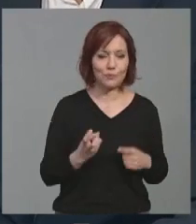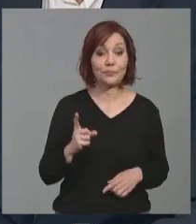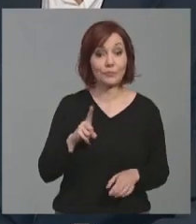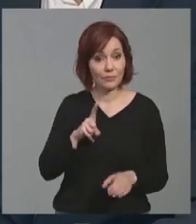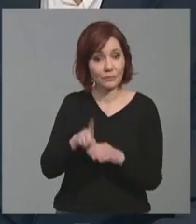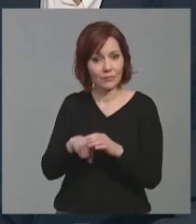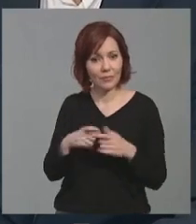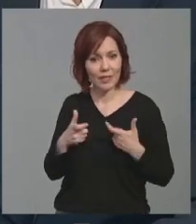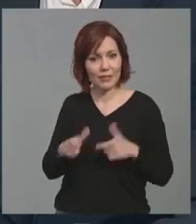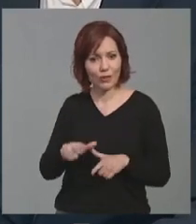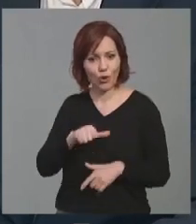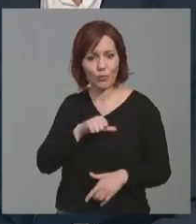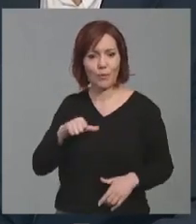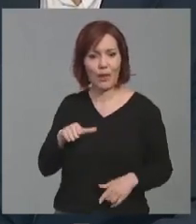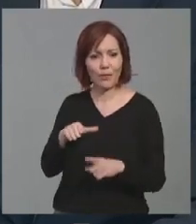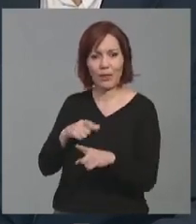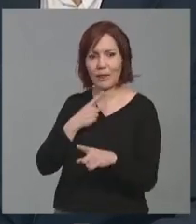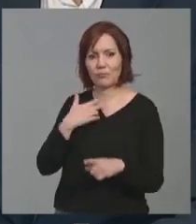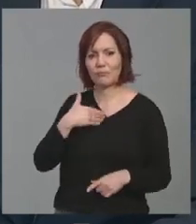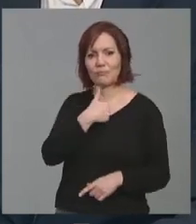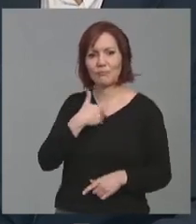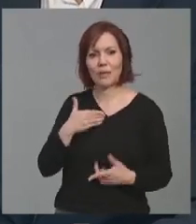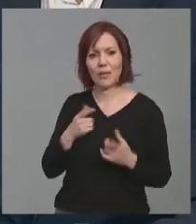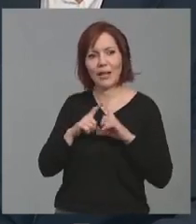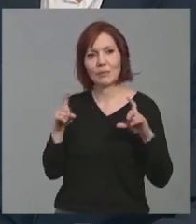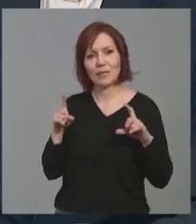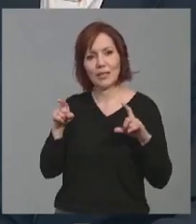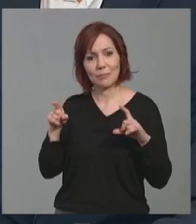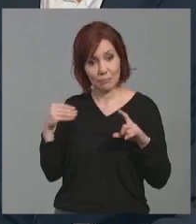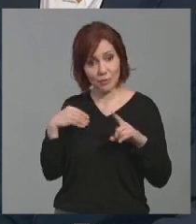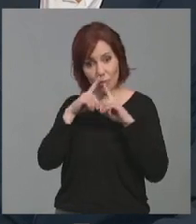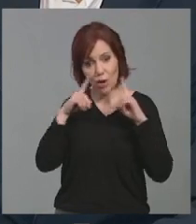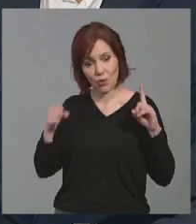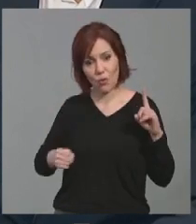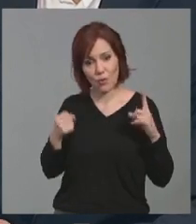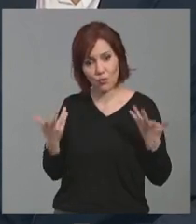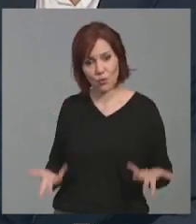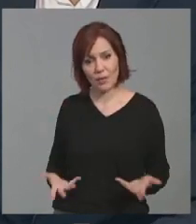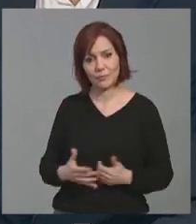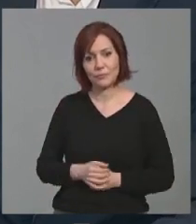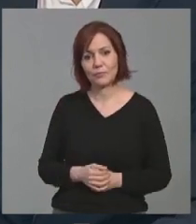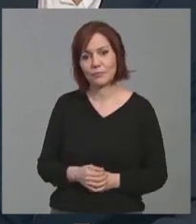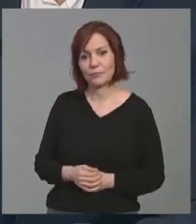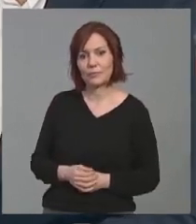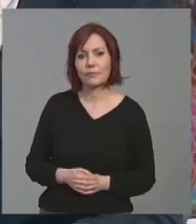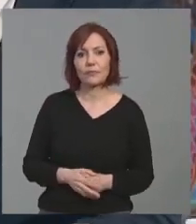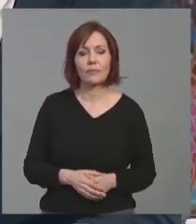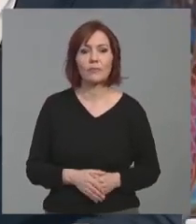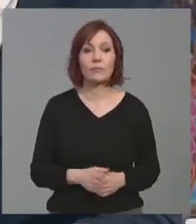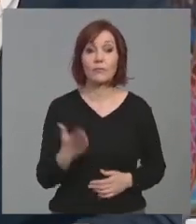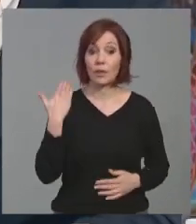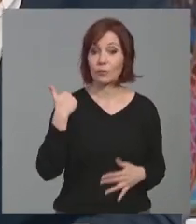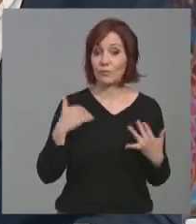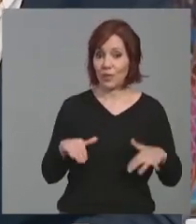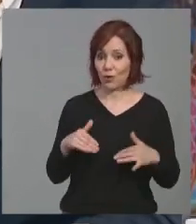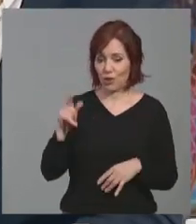privado. ¿Qué papel debe jugar en el año jubilar el sector privado? Pues, yo creo que, lo decía yo en mi intervención, el pasado